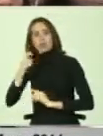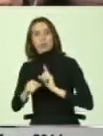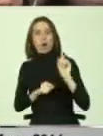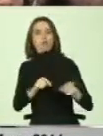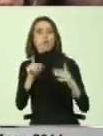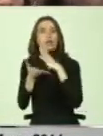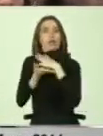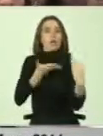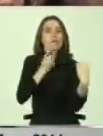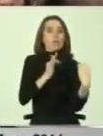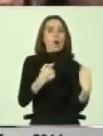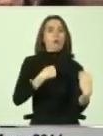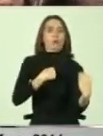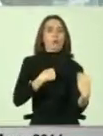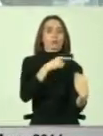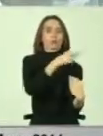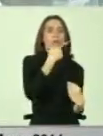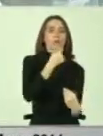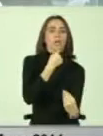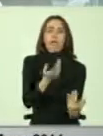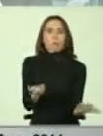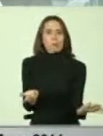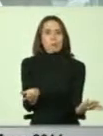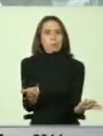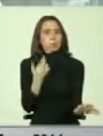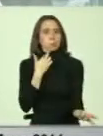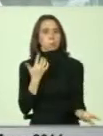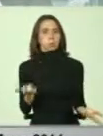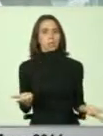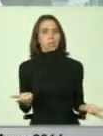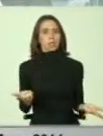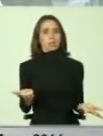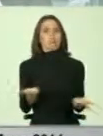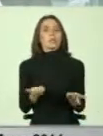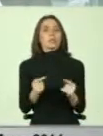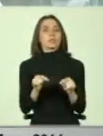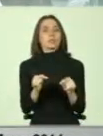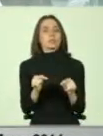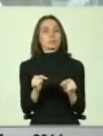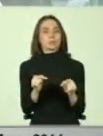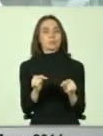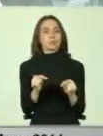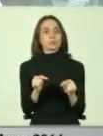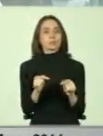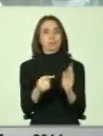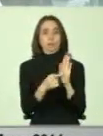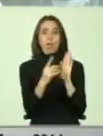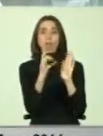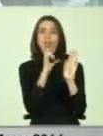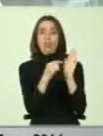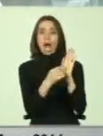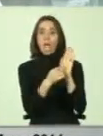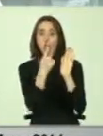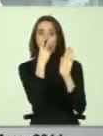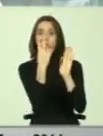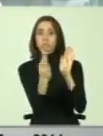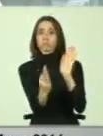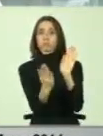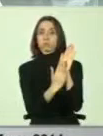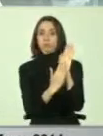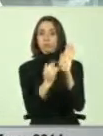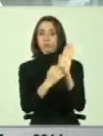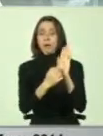otro. Bueno, tú tienes que ser como yo quiero que tú seas. ¿Por qué? Entonces, efectivamente, aquí hay un dato duro que demuestra que la